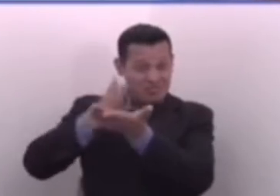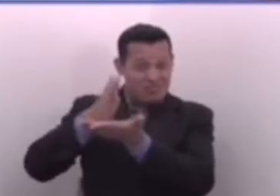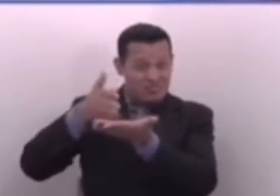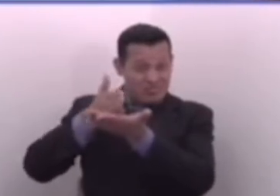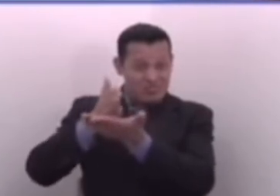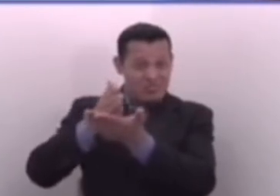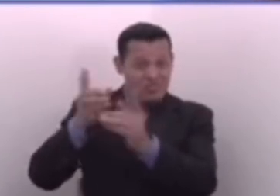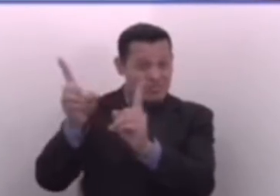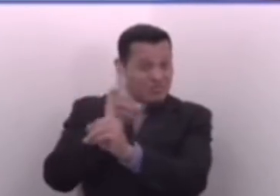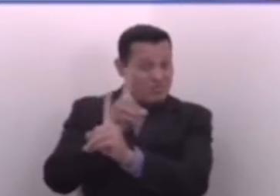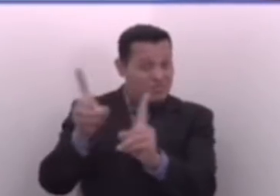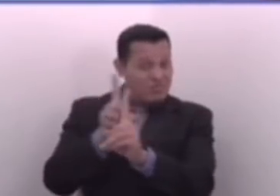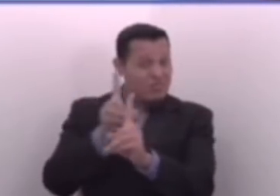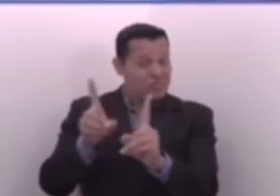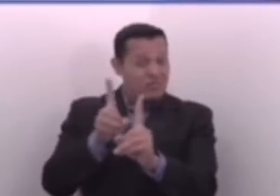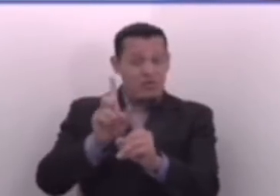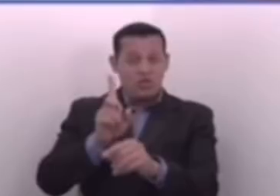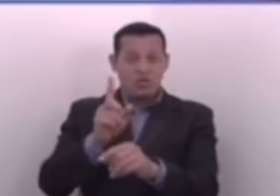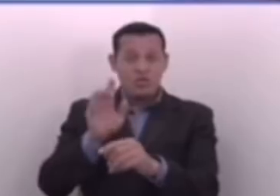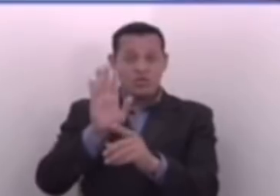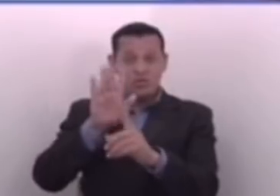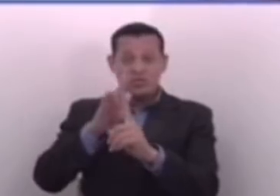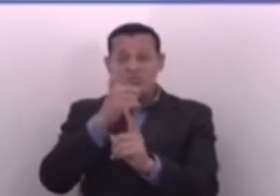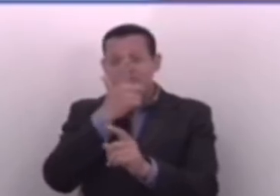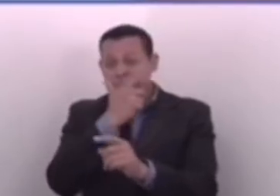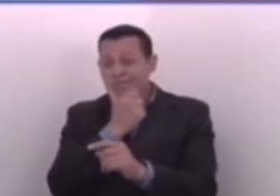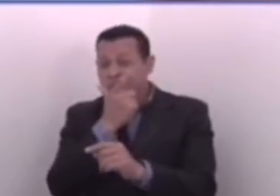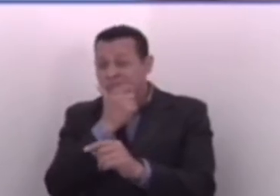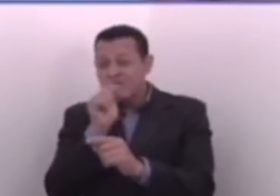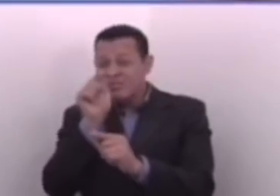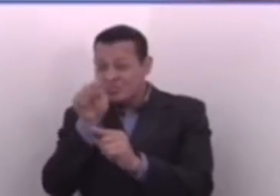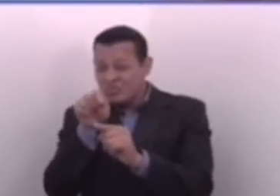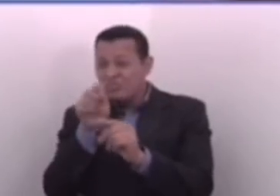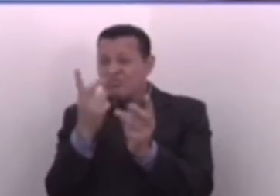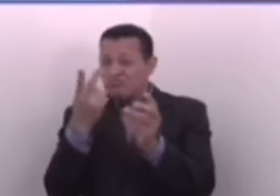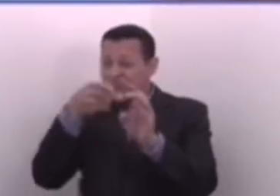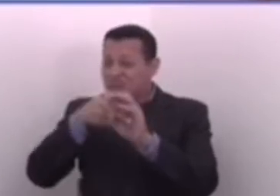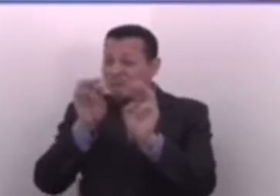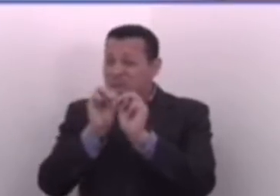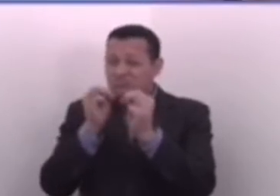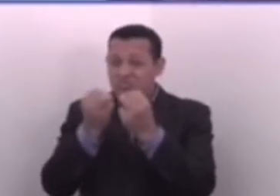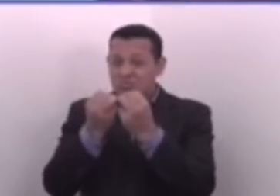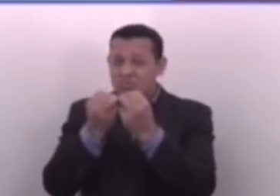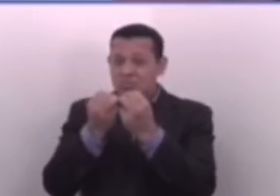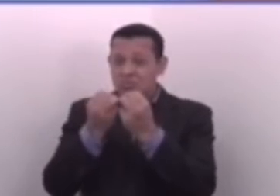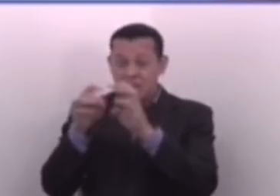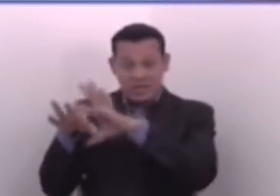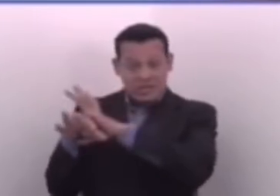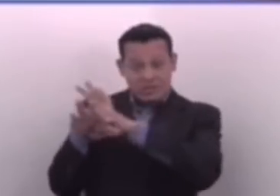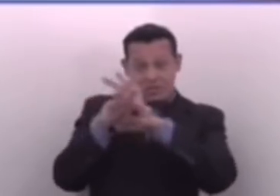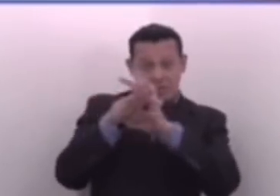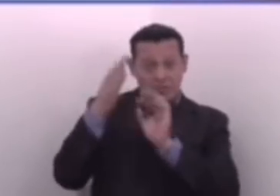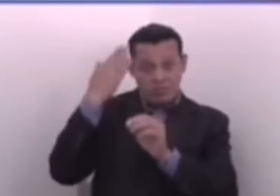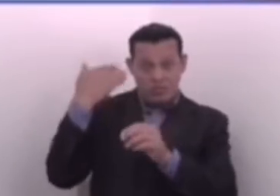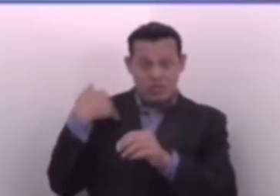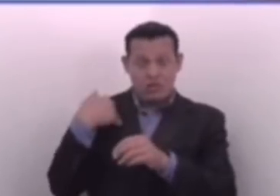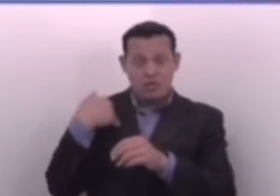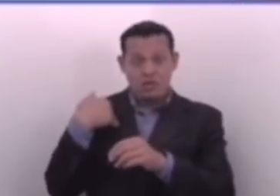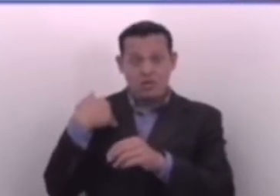delincuencial por sospechas. Por se lleven a una mujer vendedora